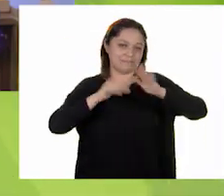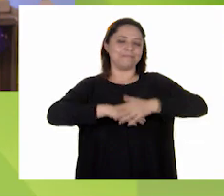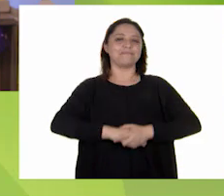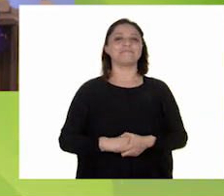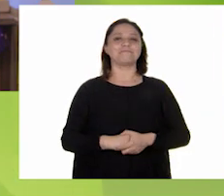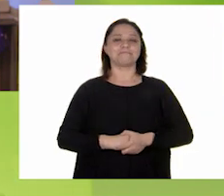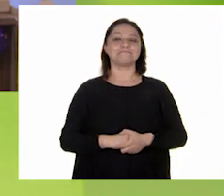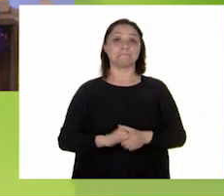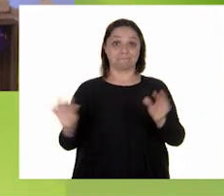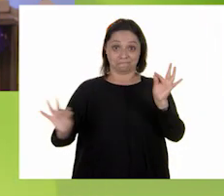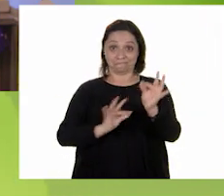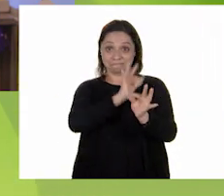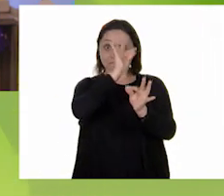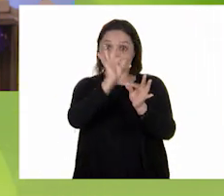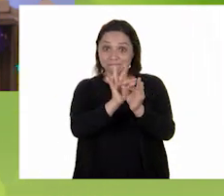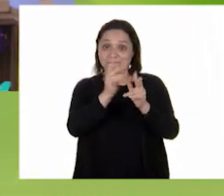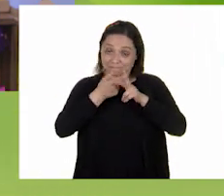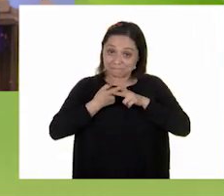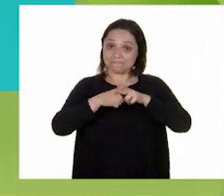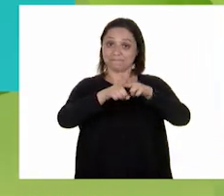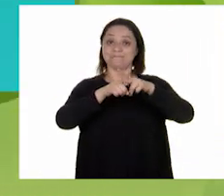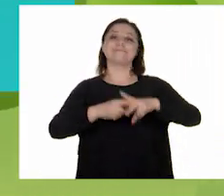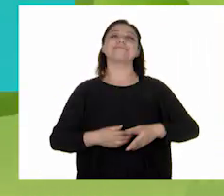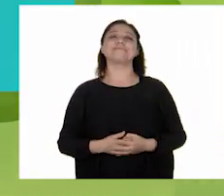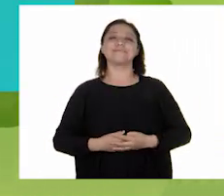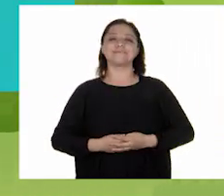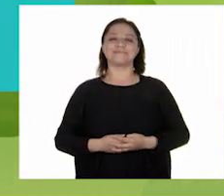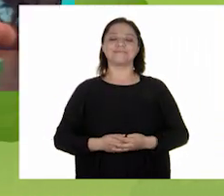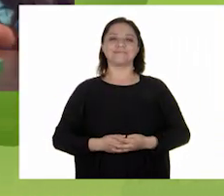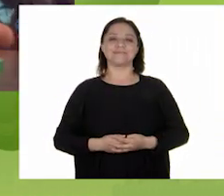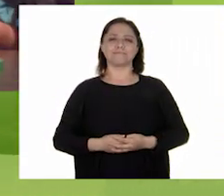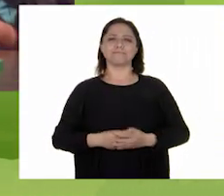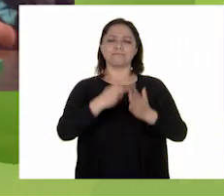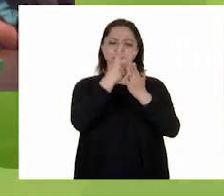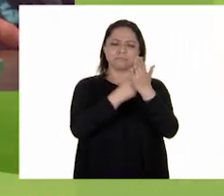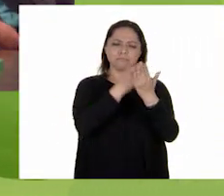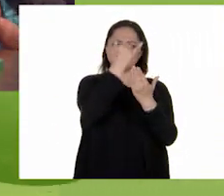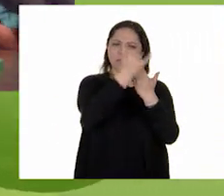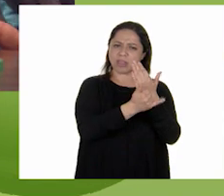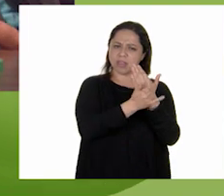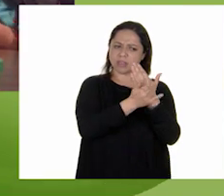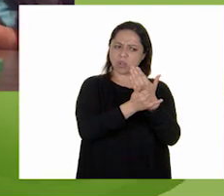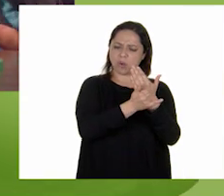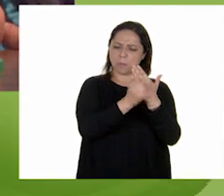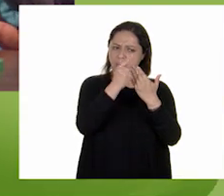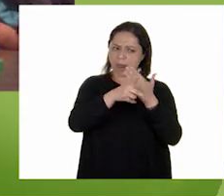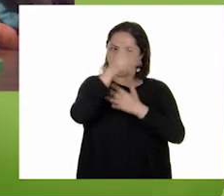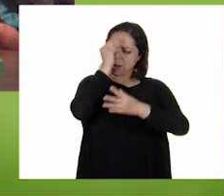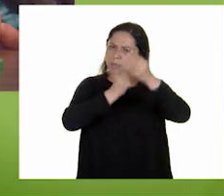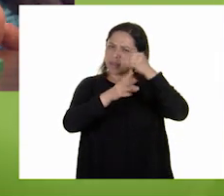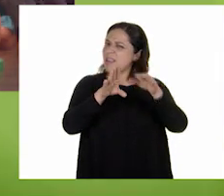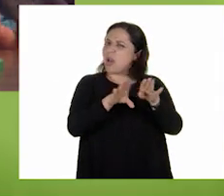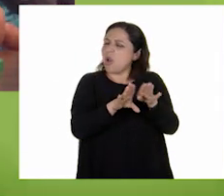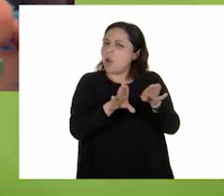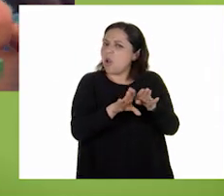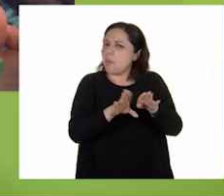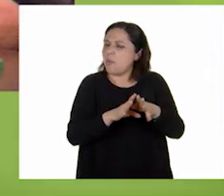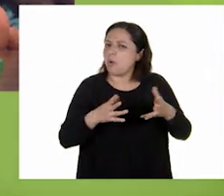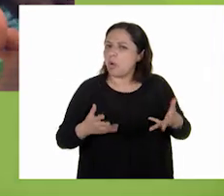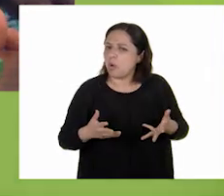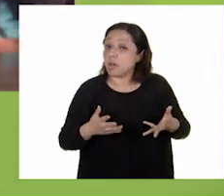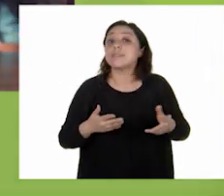pues si ya estamos listos, comenzamos. Para hacer un proyecto de aprendizaje, primero debemos tener